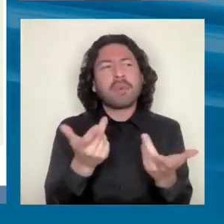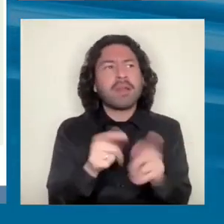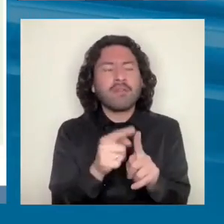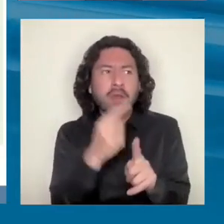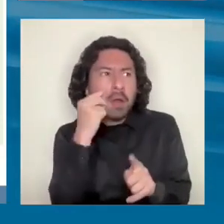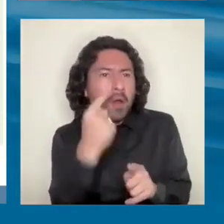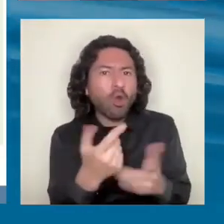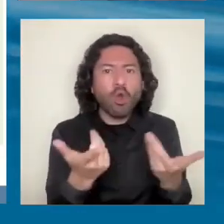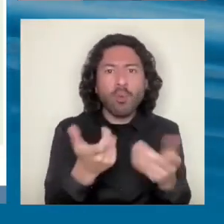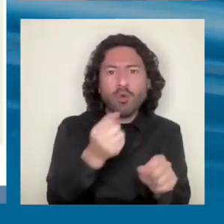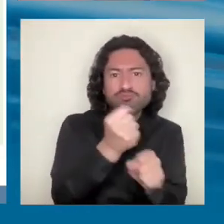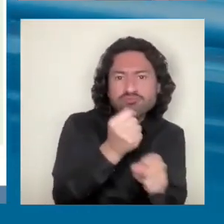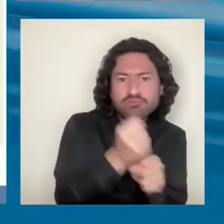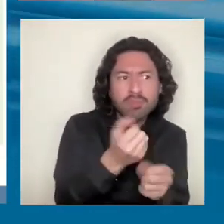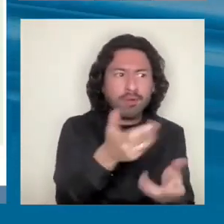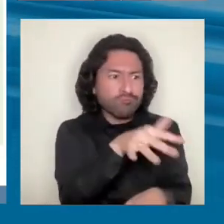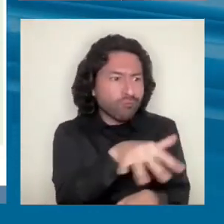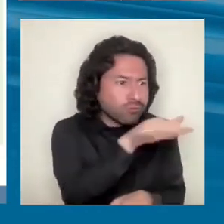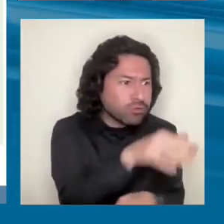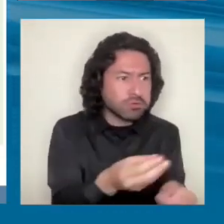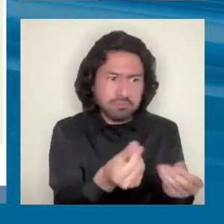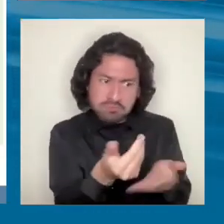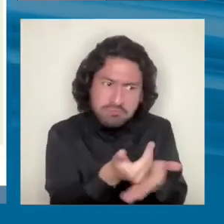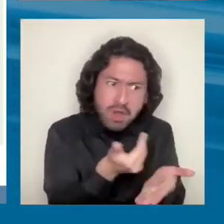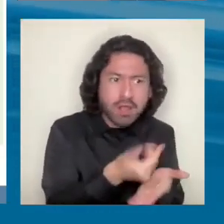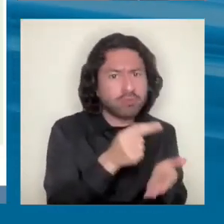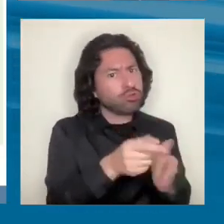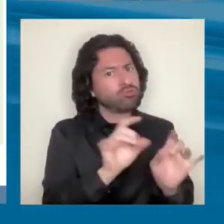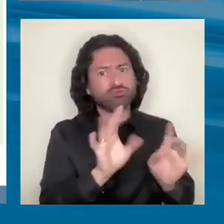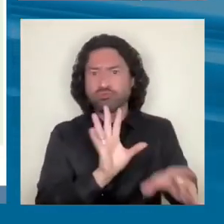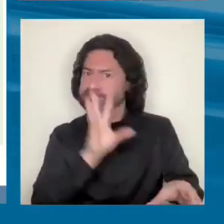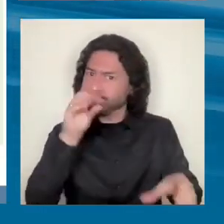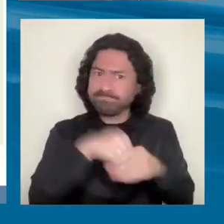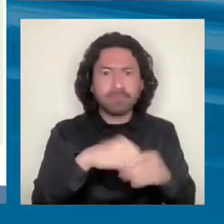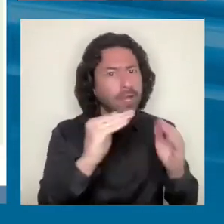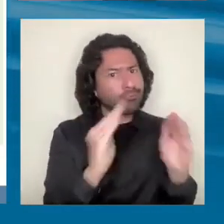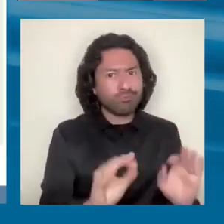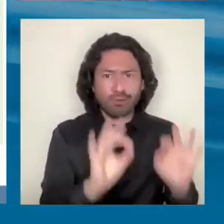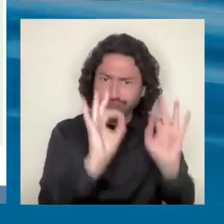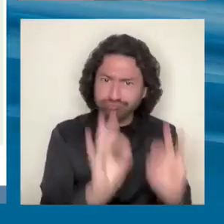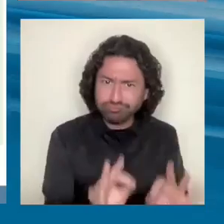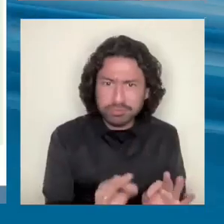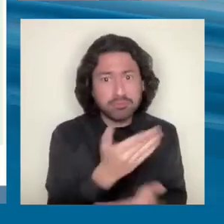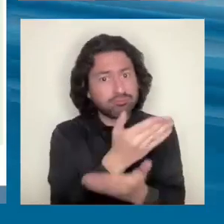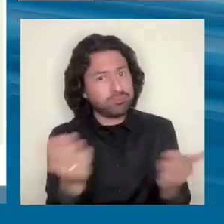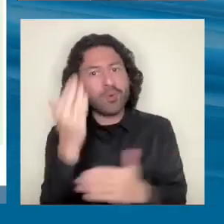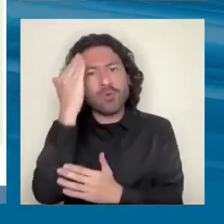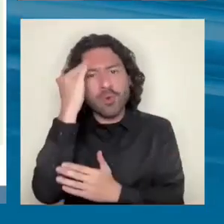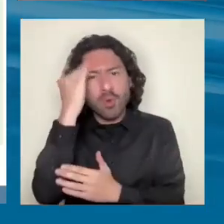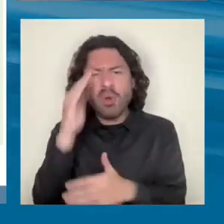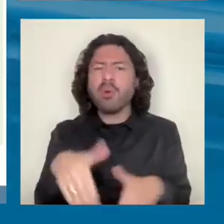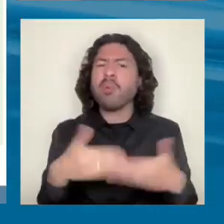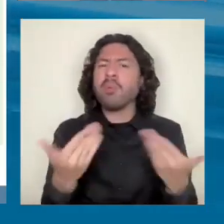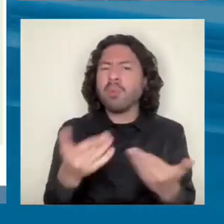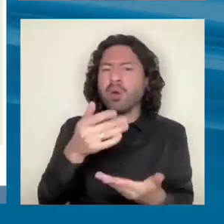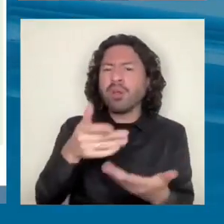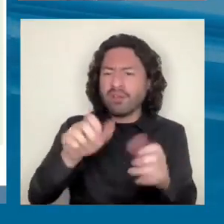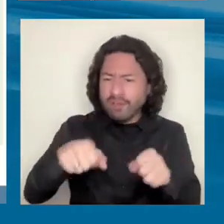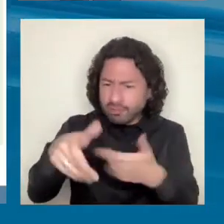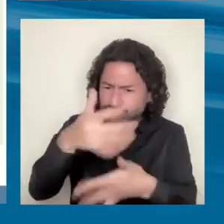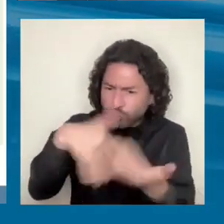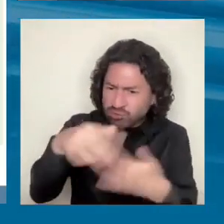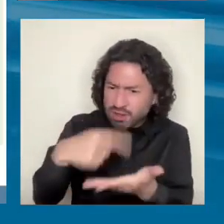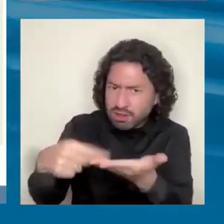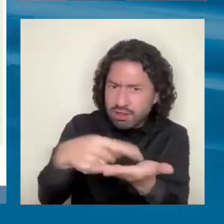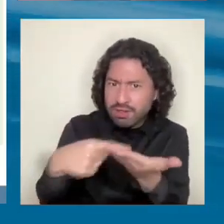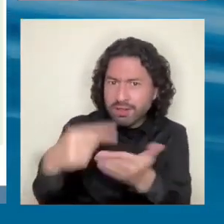salarios, etc. Eso está muy institucionalizado y es muy bien conocido. Pero, ¿cuáles son los espacios de diálogo social para el desarrollo productivo?